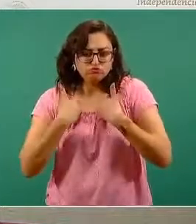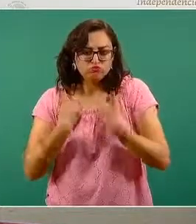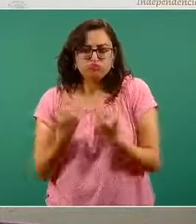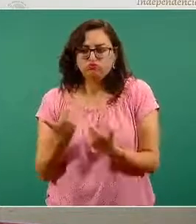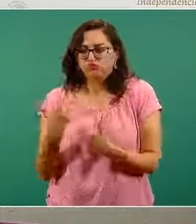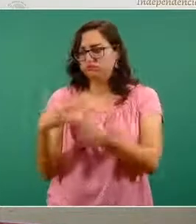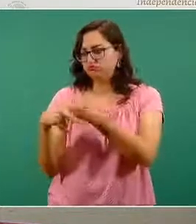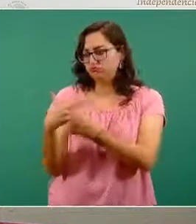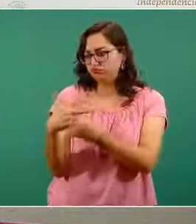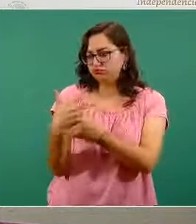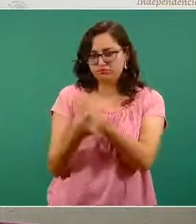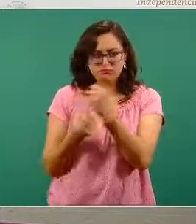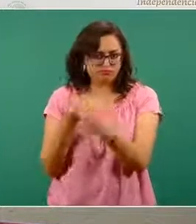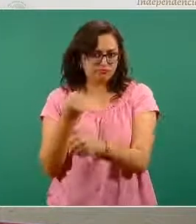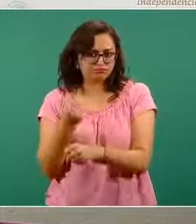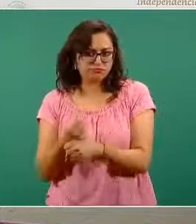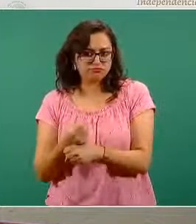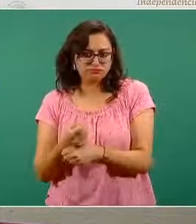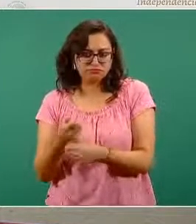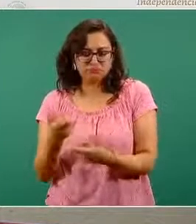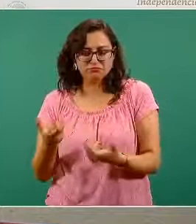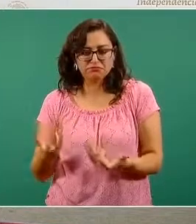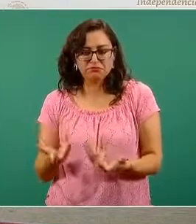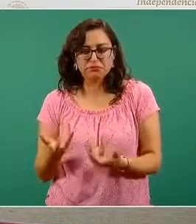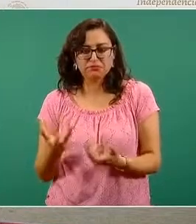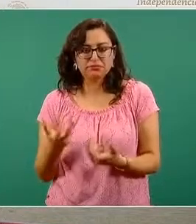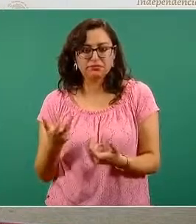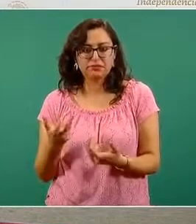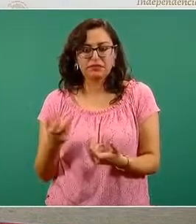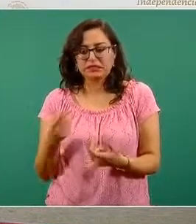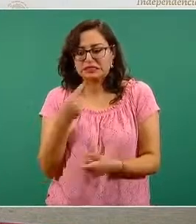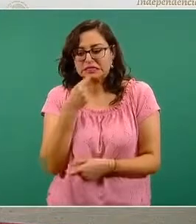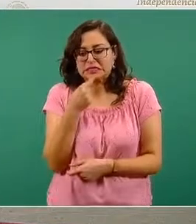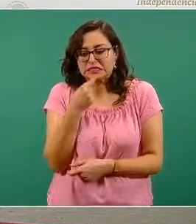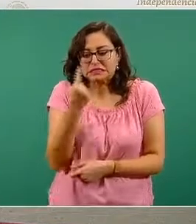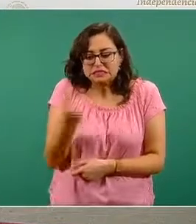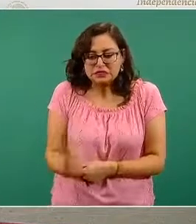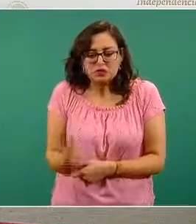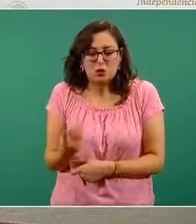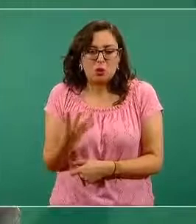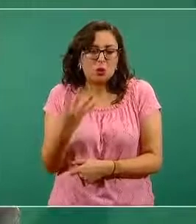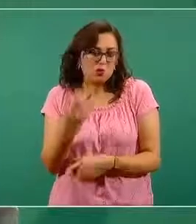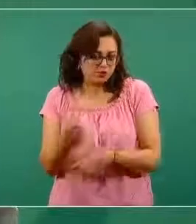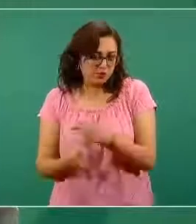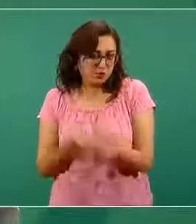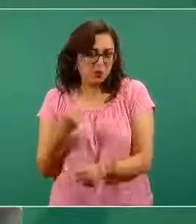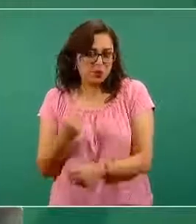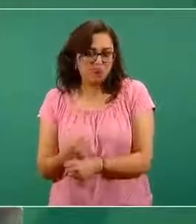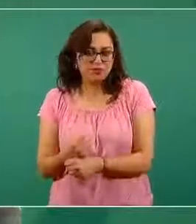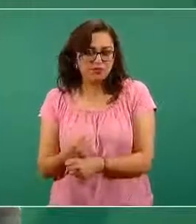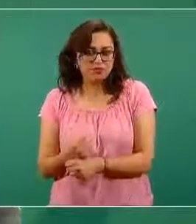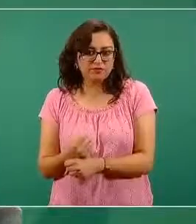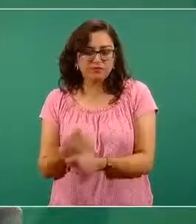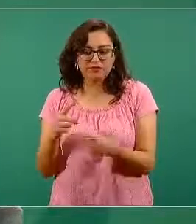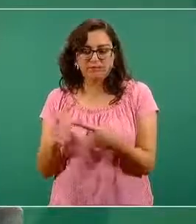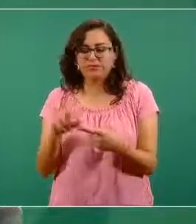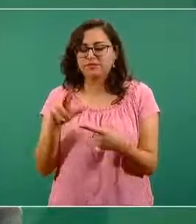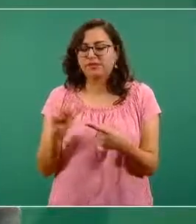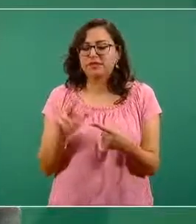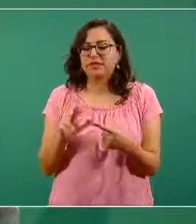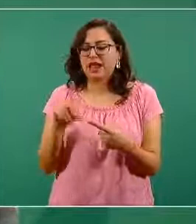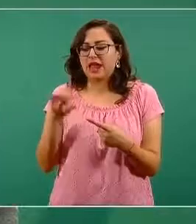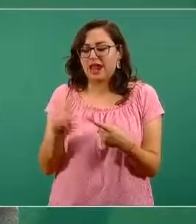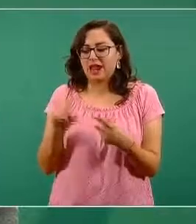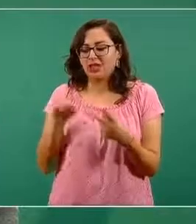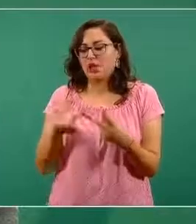13 años y de un preescolar de 4 años, Ricardo y José Miguel,